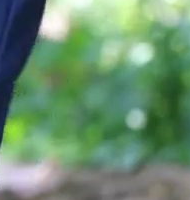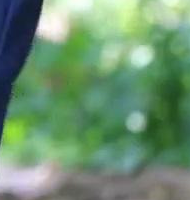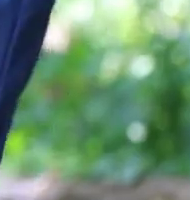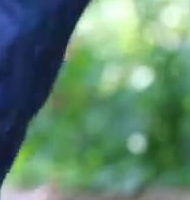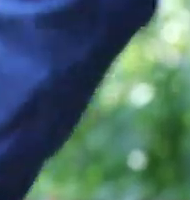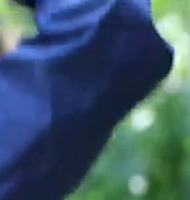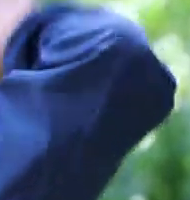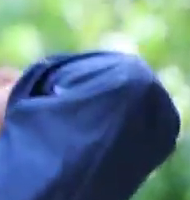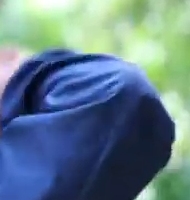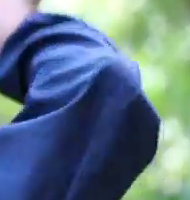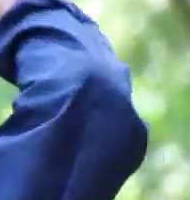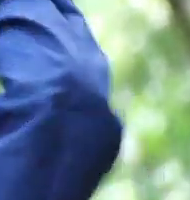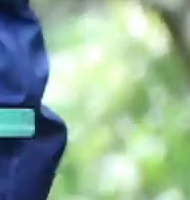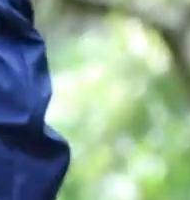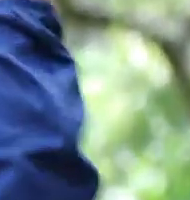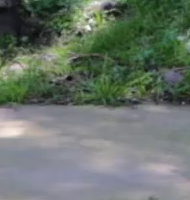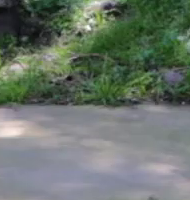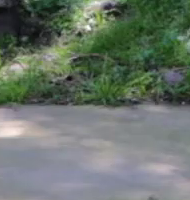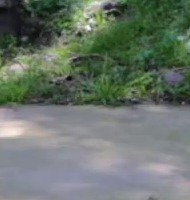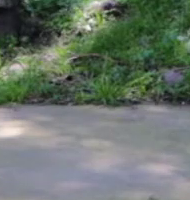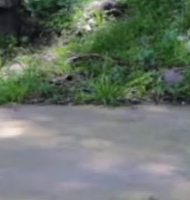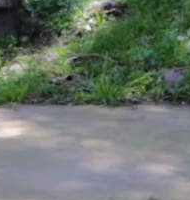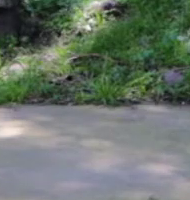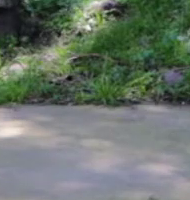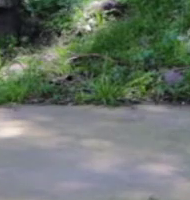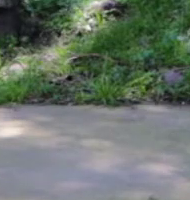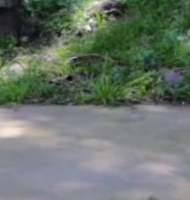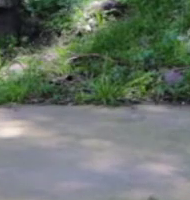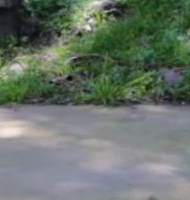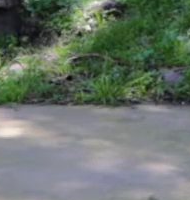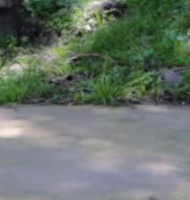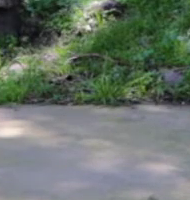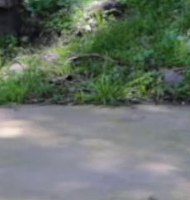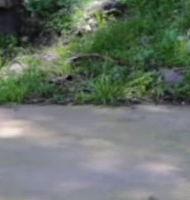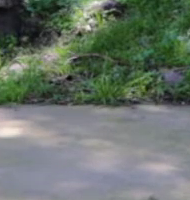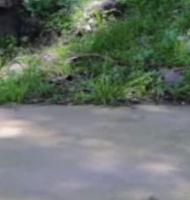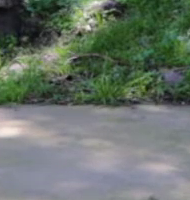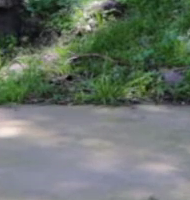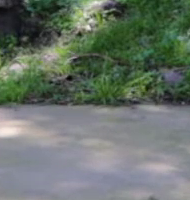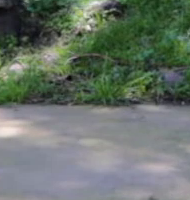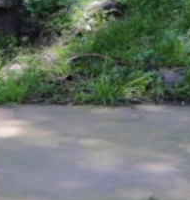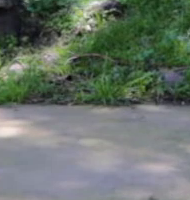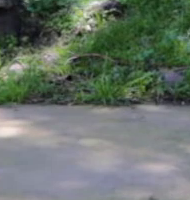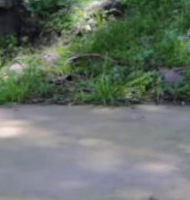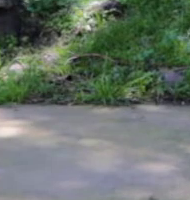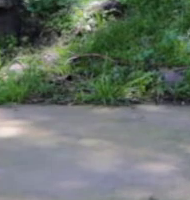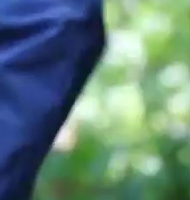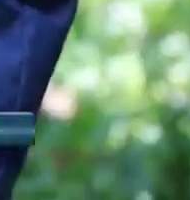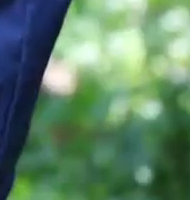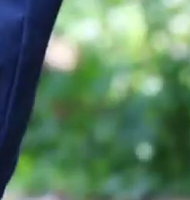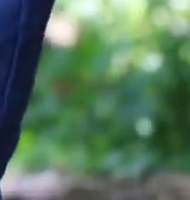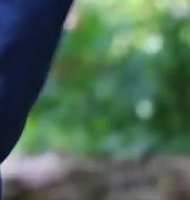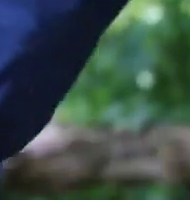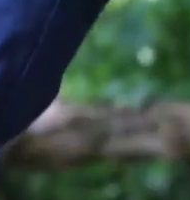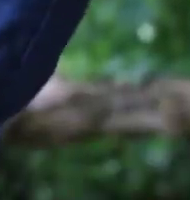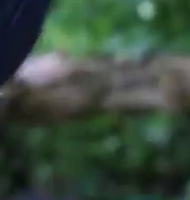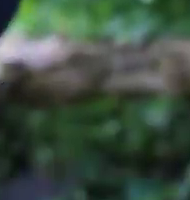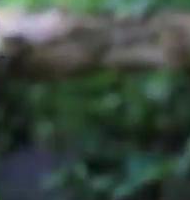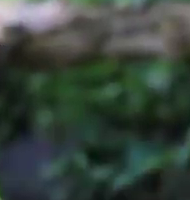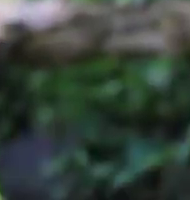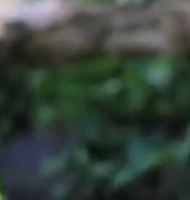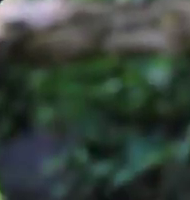Flexión y estendo. Con fuerza, con fuerza. Bien, Jair, muy bien. Con fuerza. Uno más. Bien,